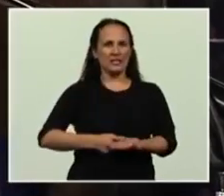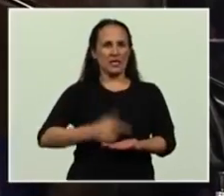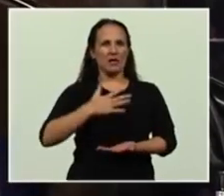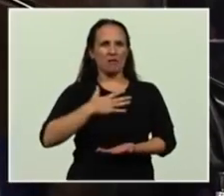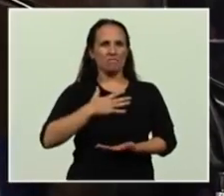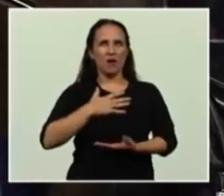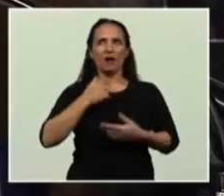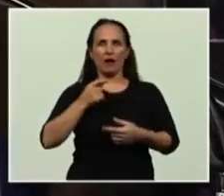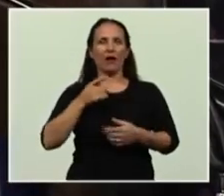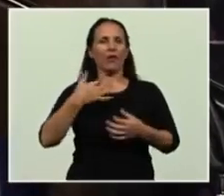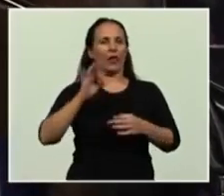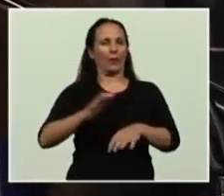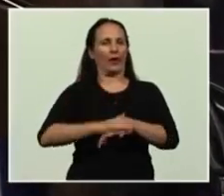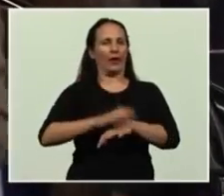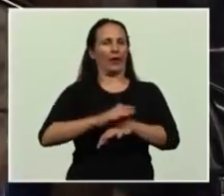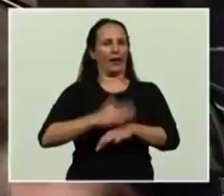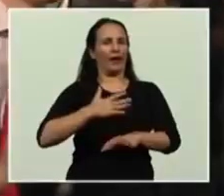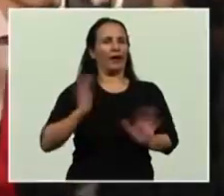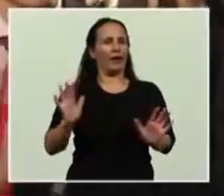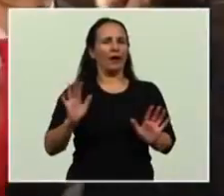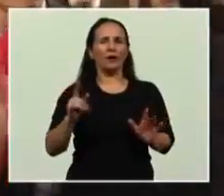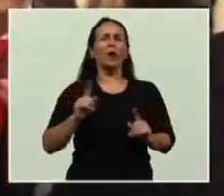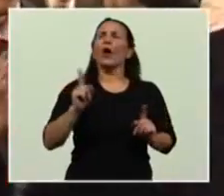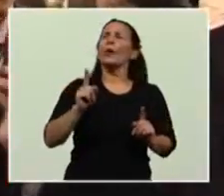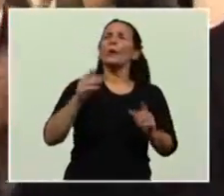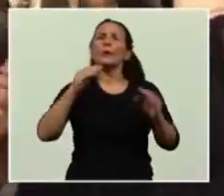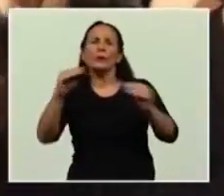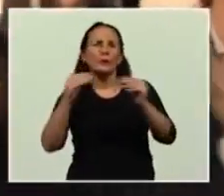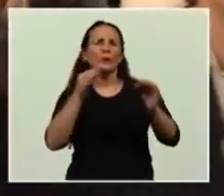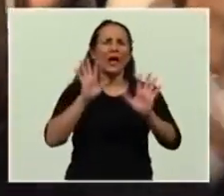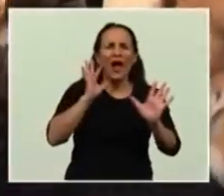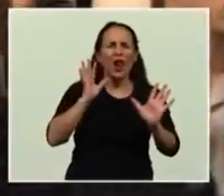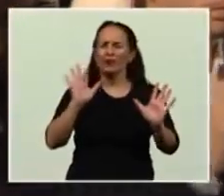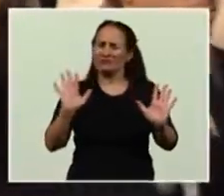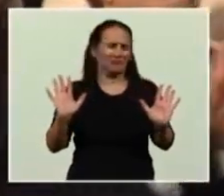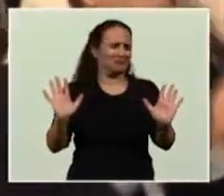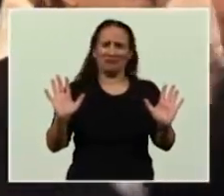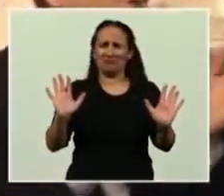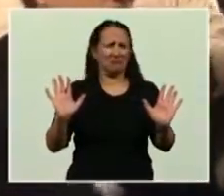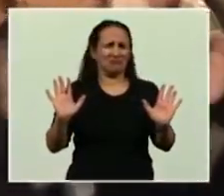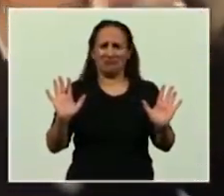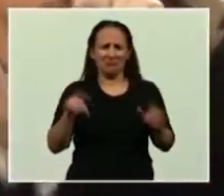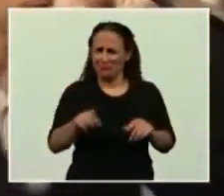sí haga cargo de lo que hace. Nada más, no se trata de silbar ni de otra cosa. Pero